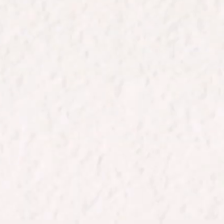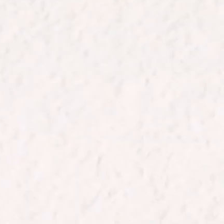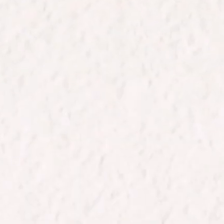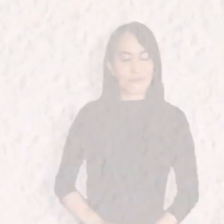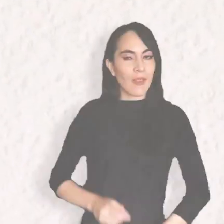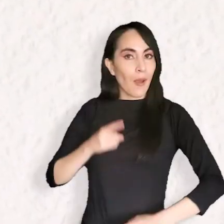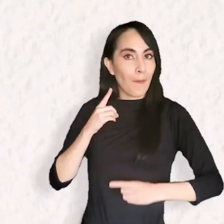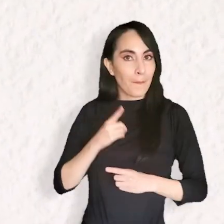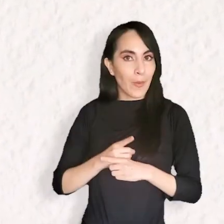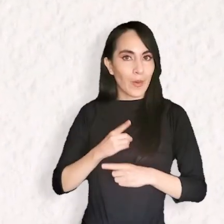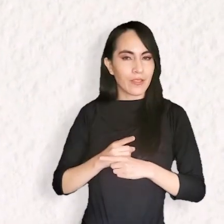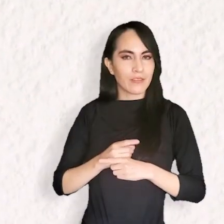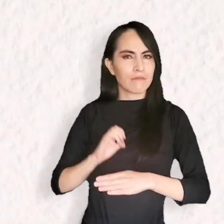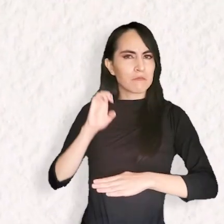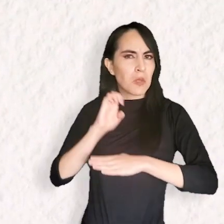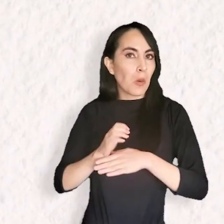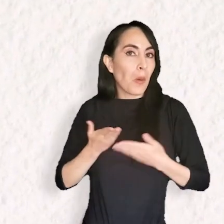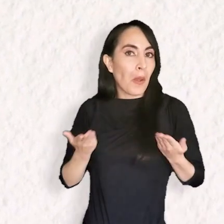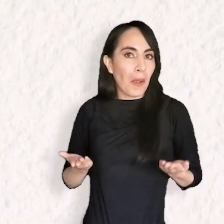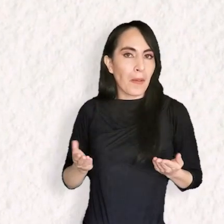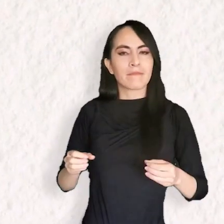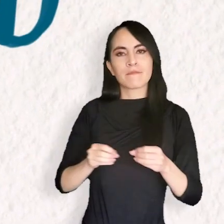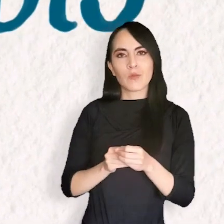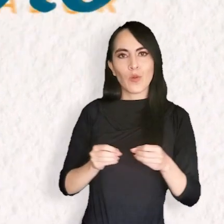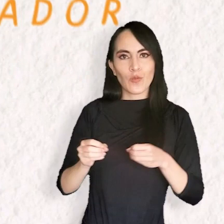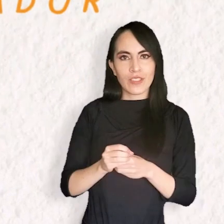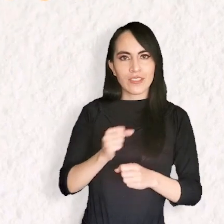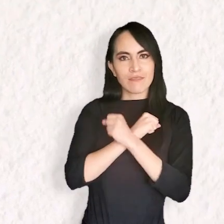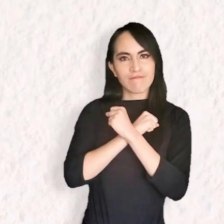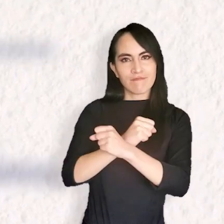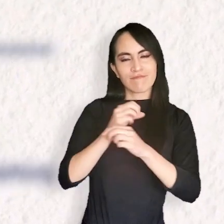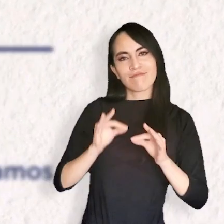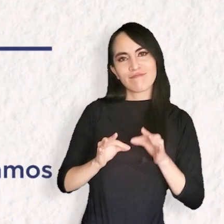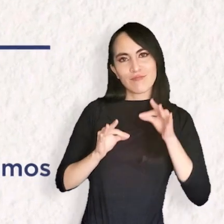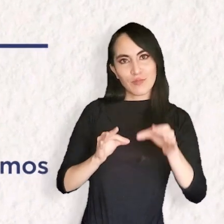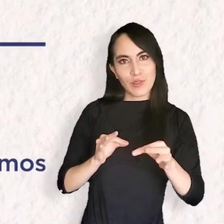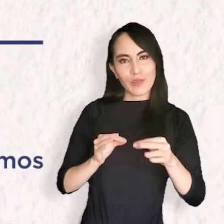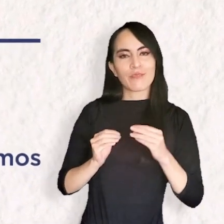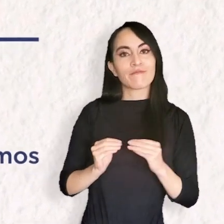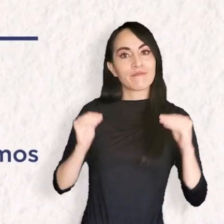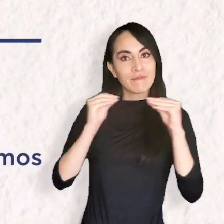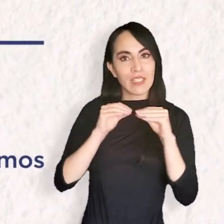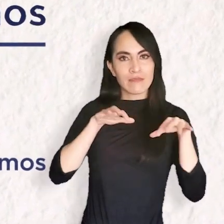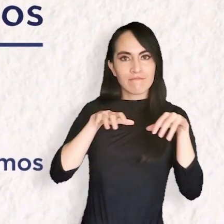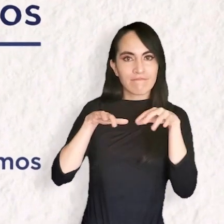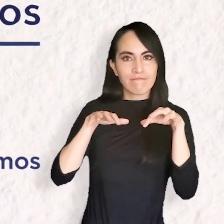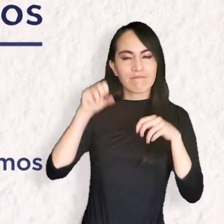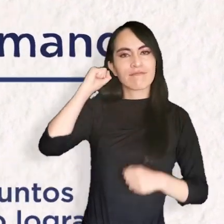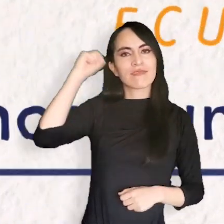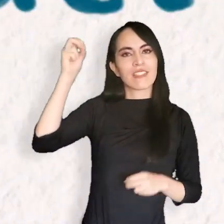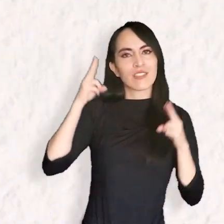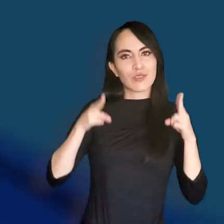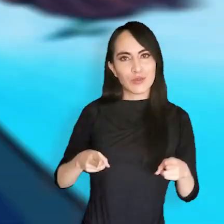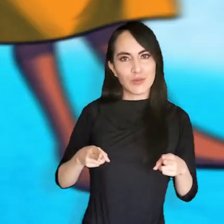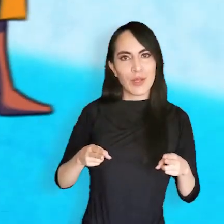Ante esta realidad, el Estado ecuatoriano, a través de la Defensoría del Pueblo de Ecuador y la Secretaría de Derechos